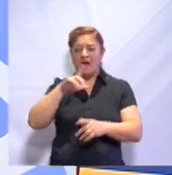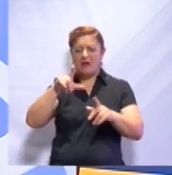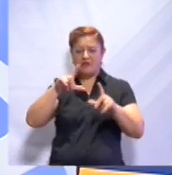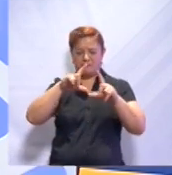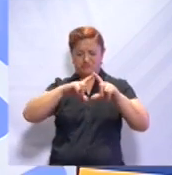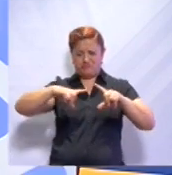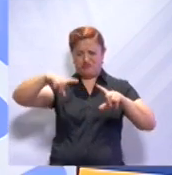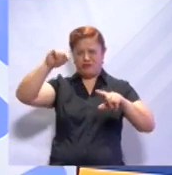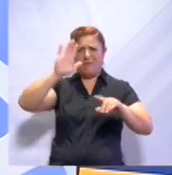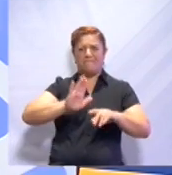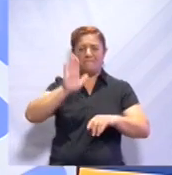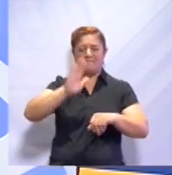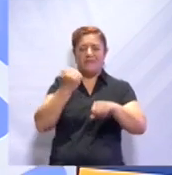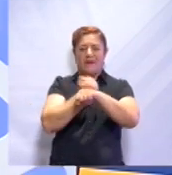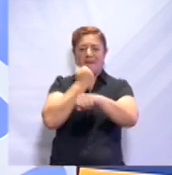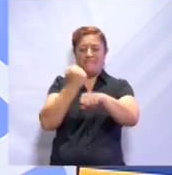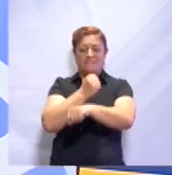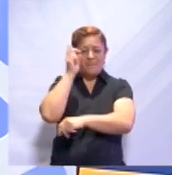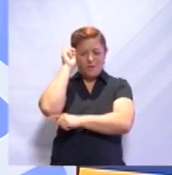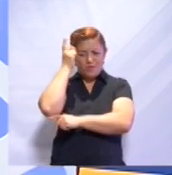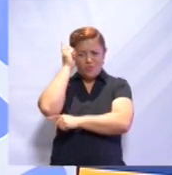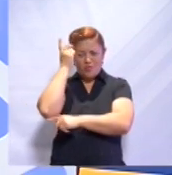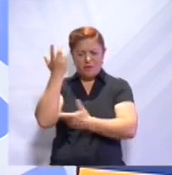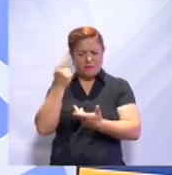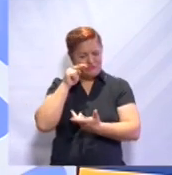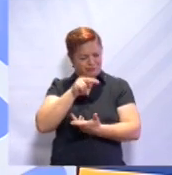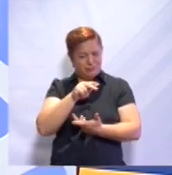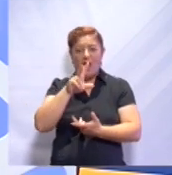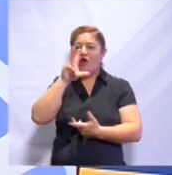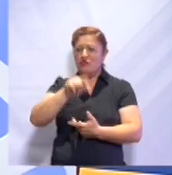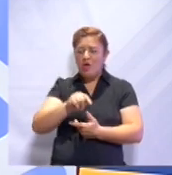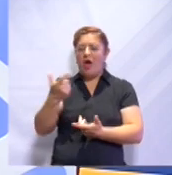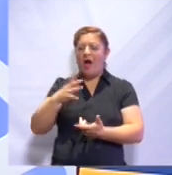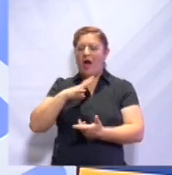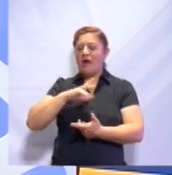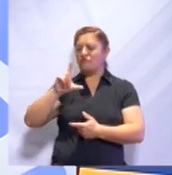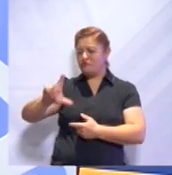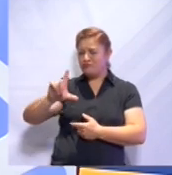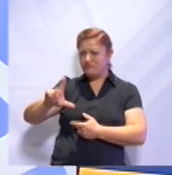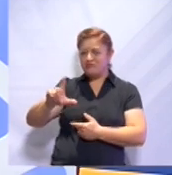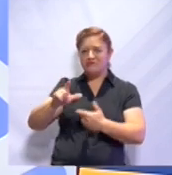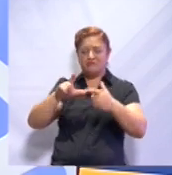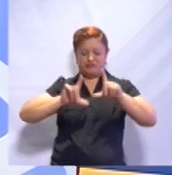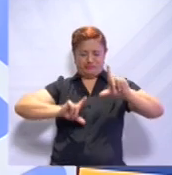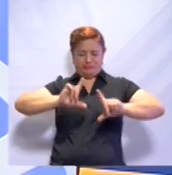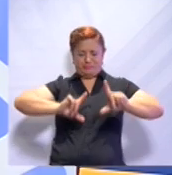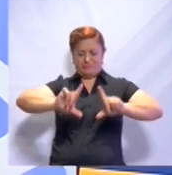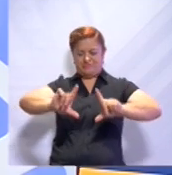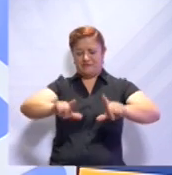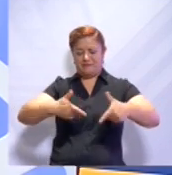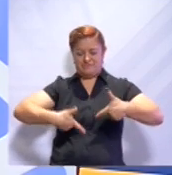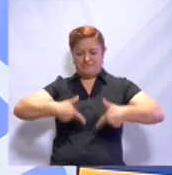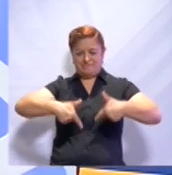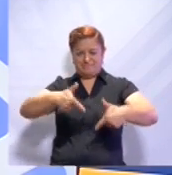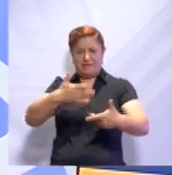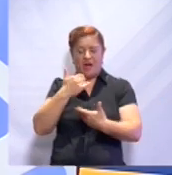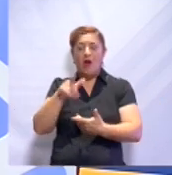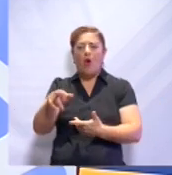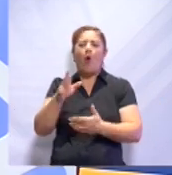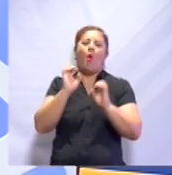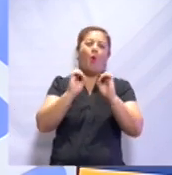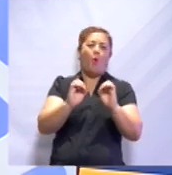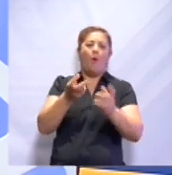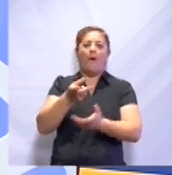bota y no de una zapatilla, o sea, no es patasí de un perrito?